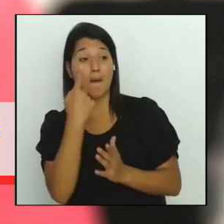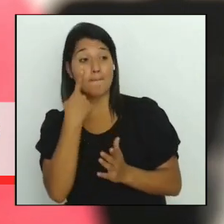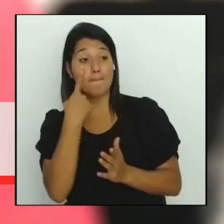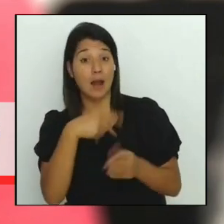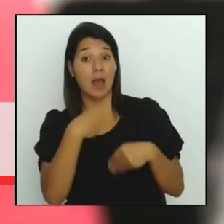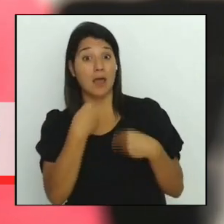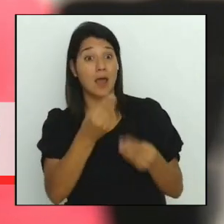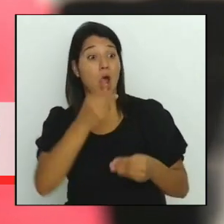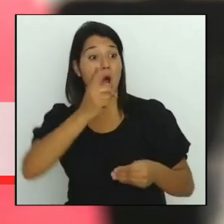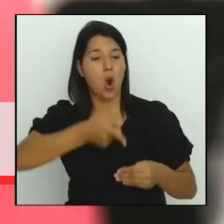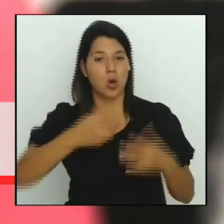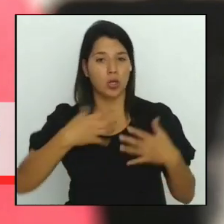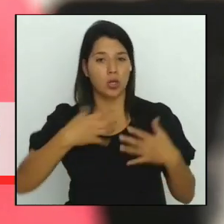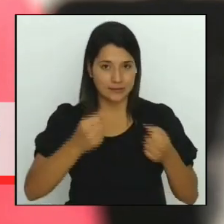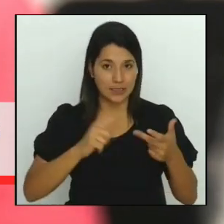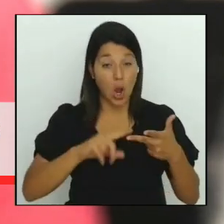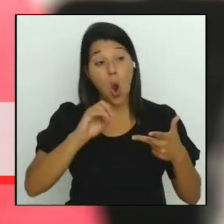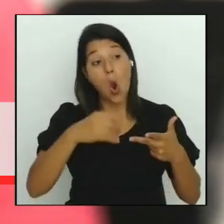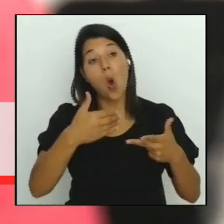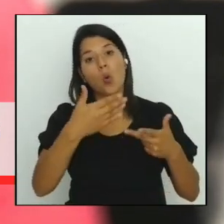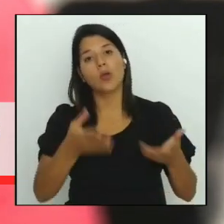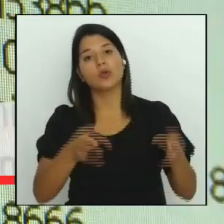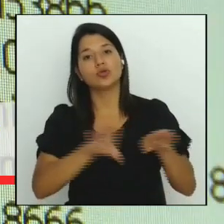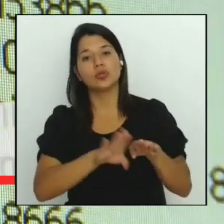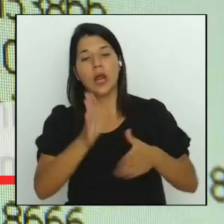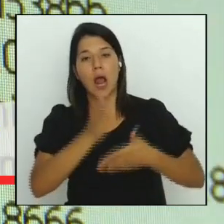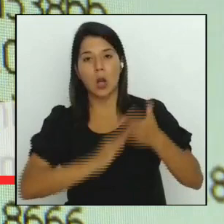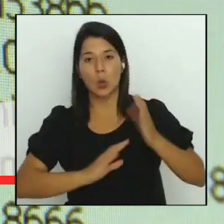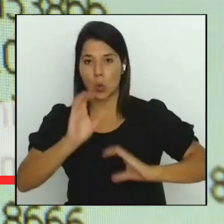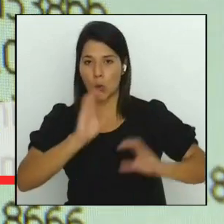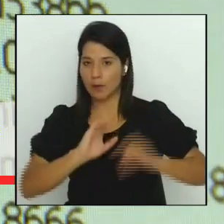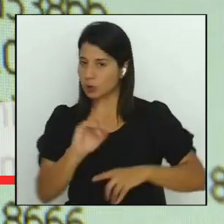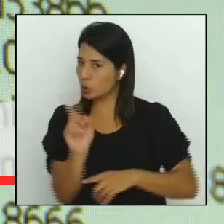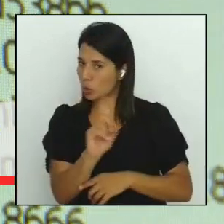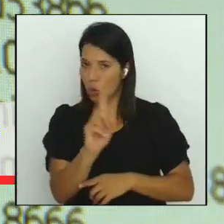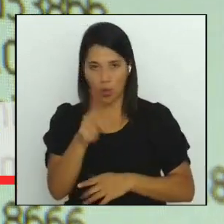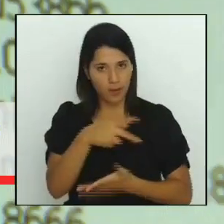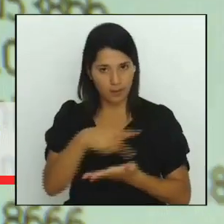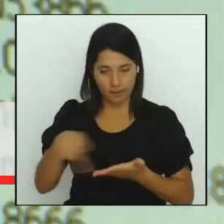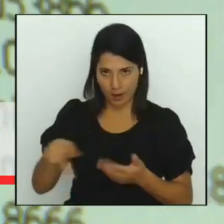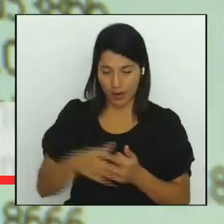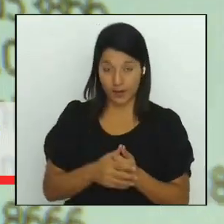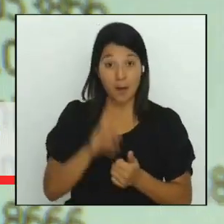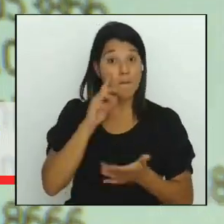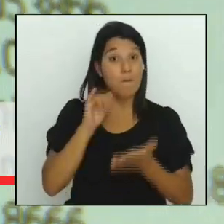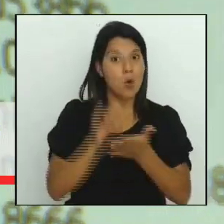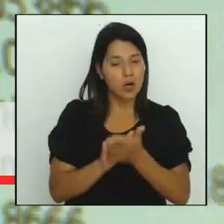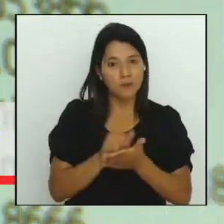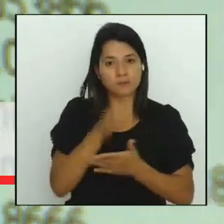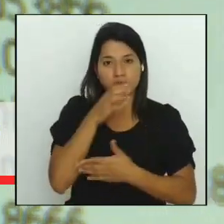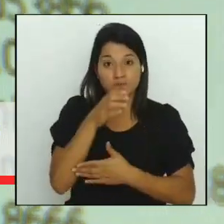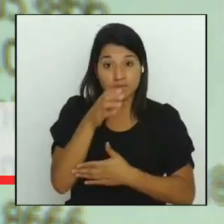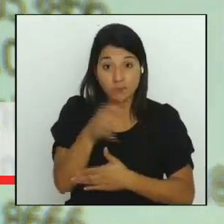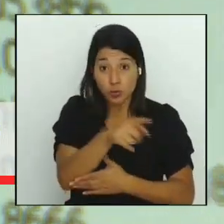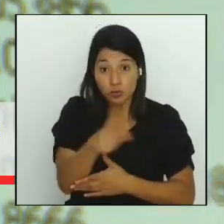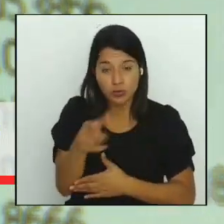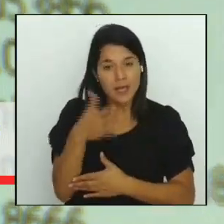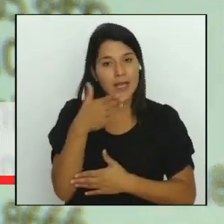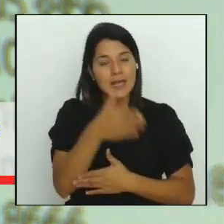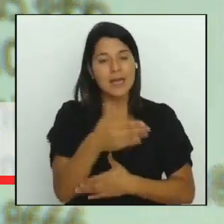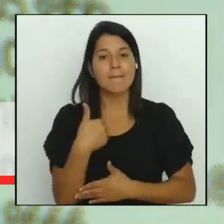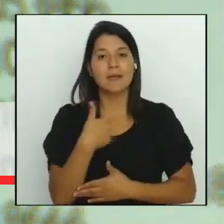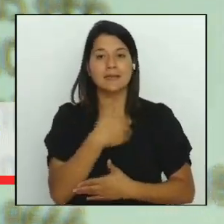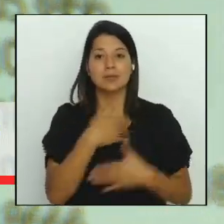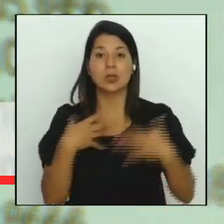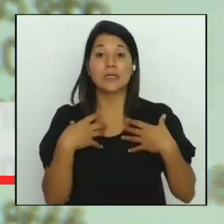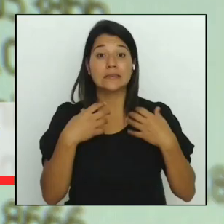las clausuras en los comercios. Dada esta situación, es recomendable acudir a las áreas rectoras de salud en caso de